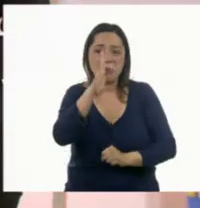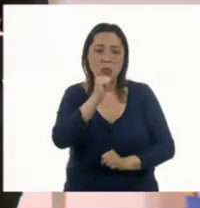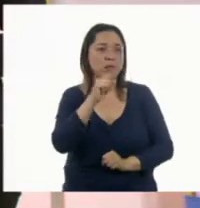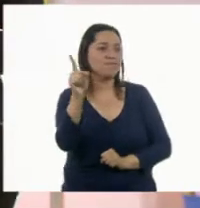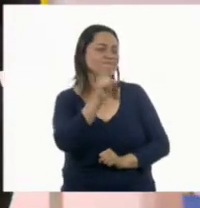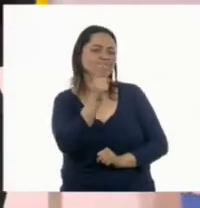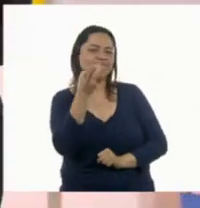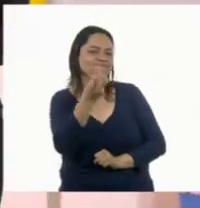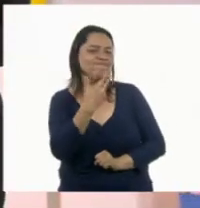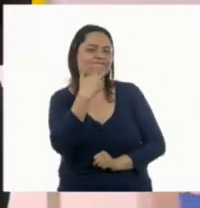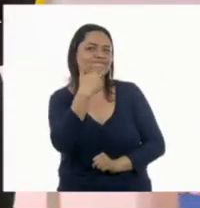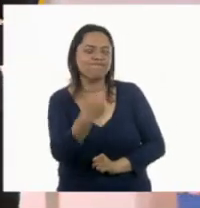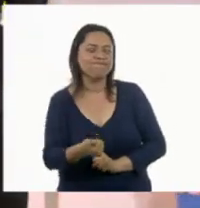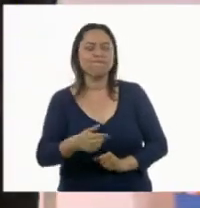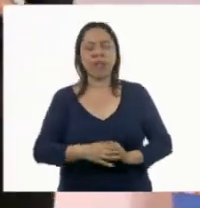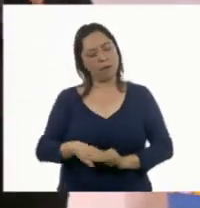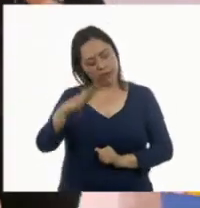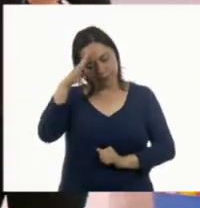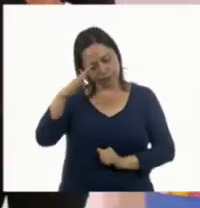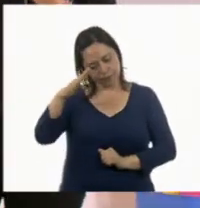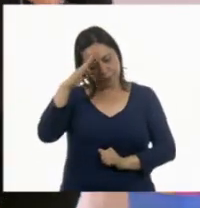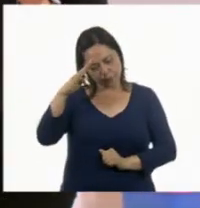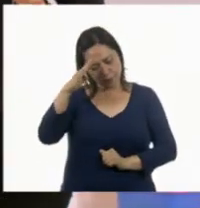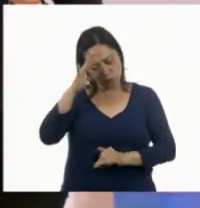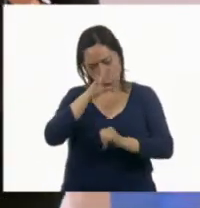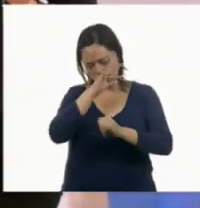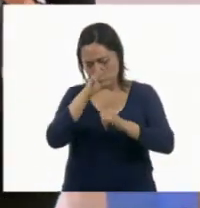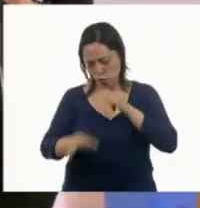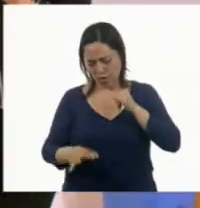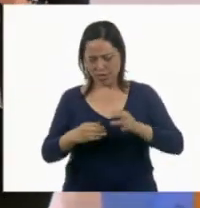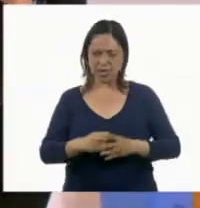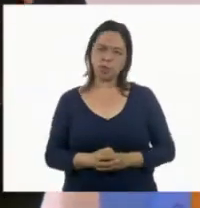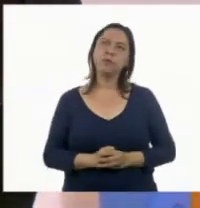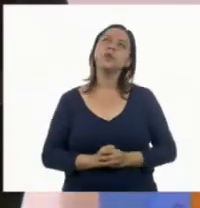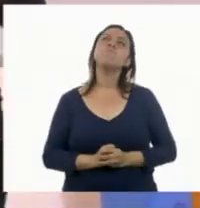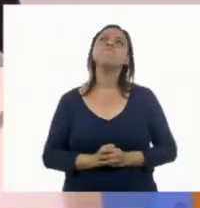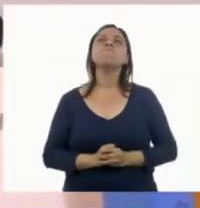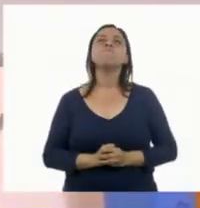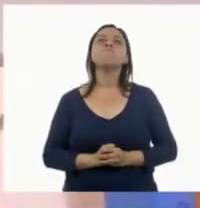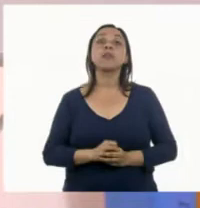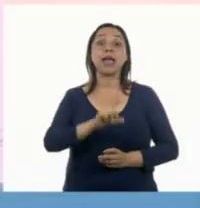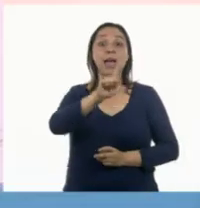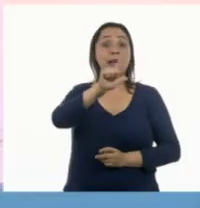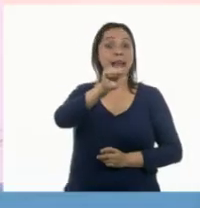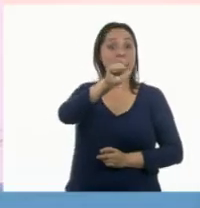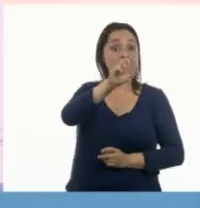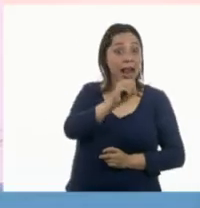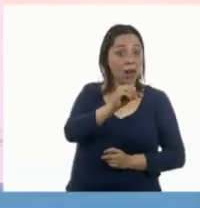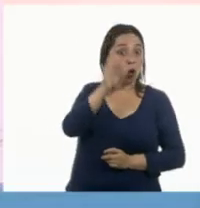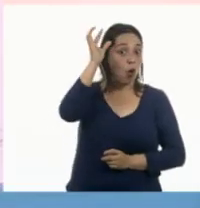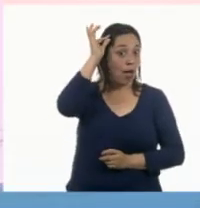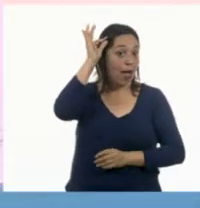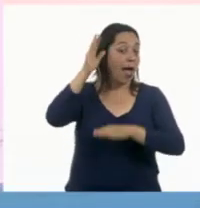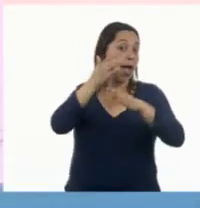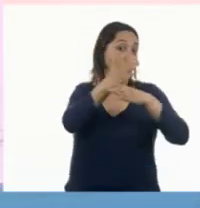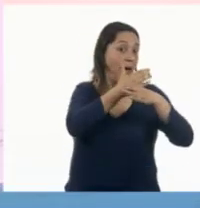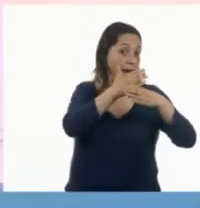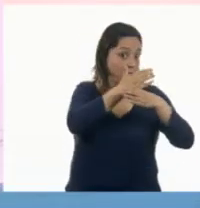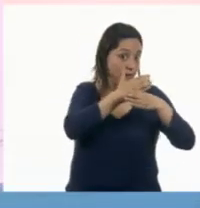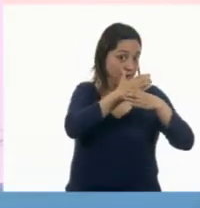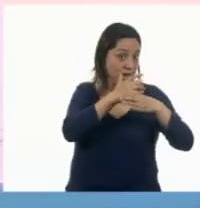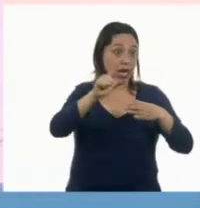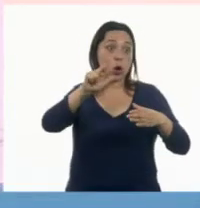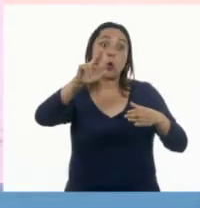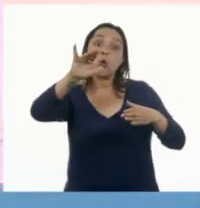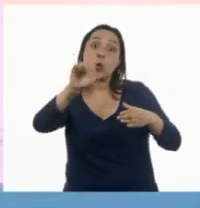sirviendo. A ver, vamos a pensar en lo último. En lo último. Lalo tiene cabello café y Luis tiene lentes.